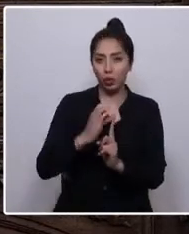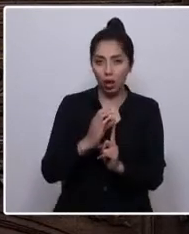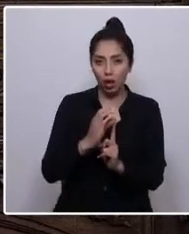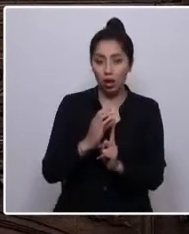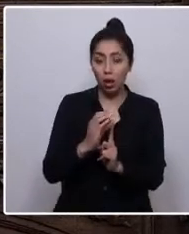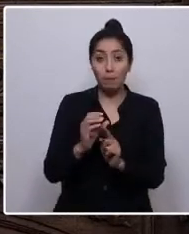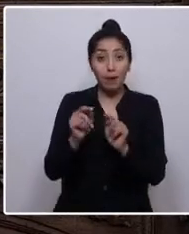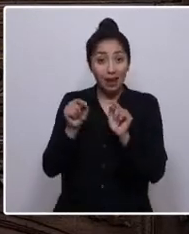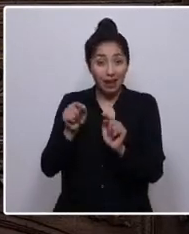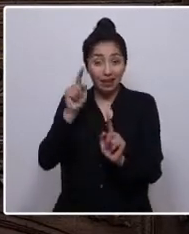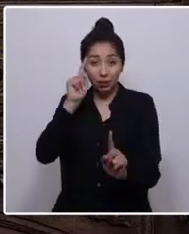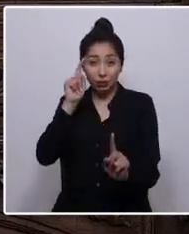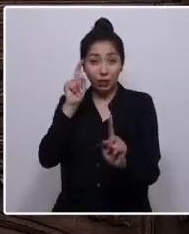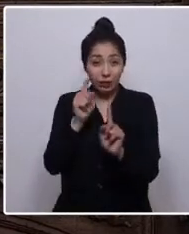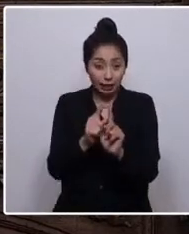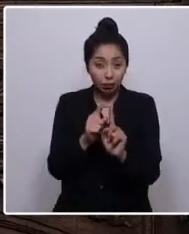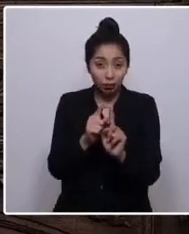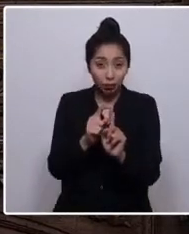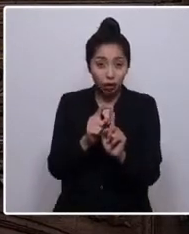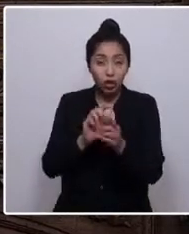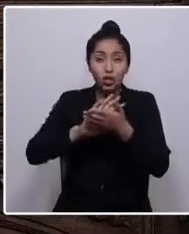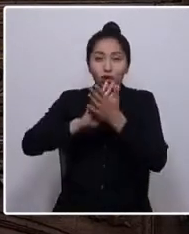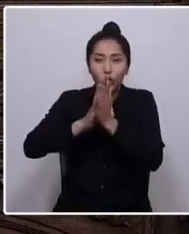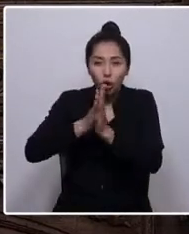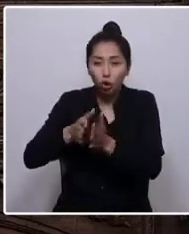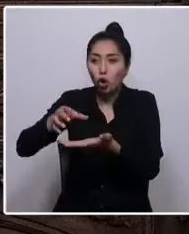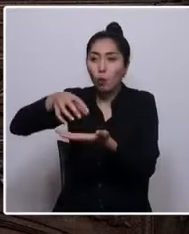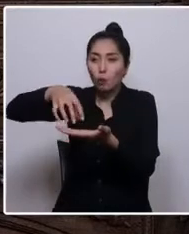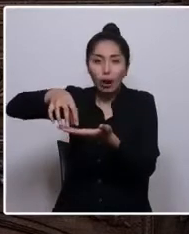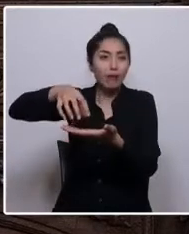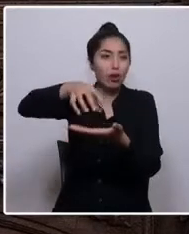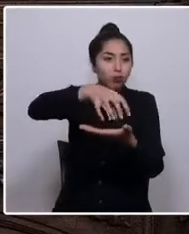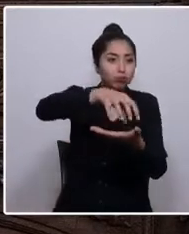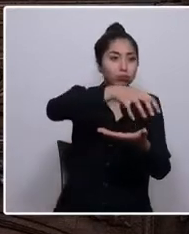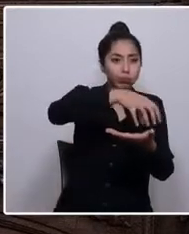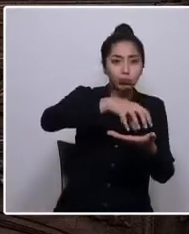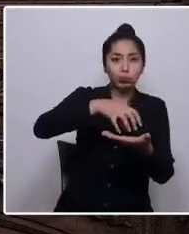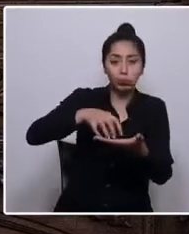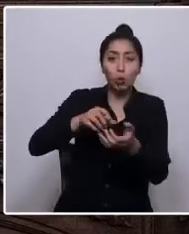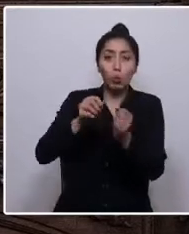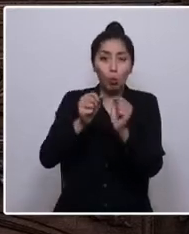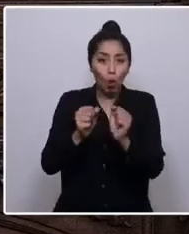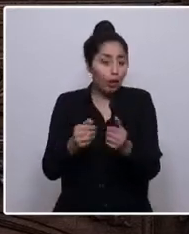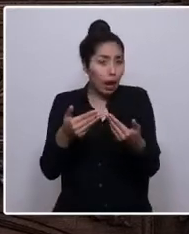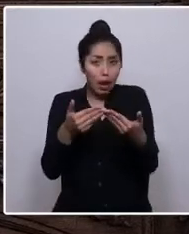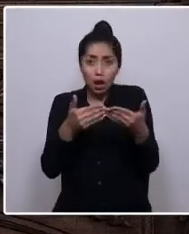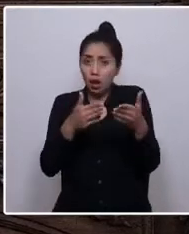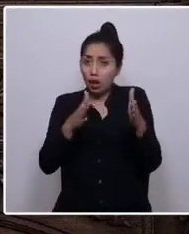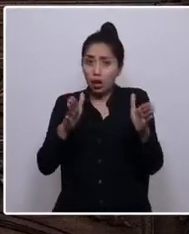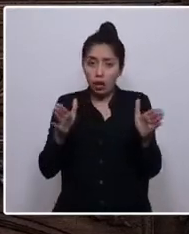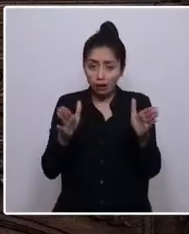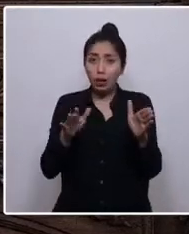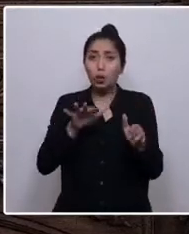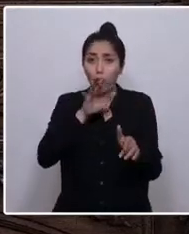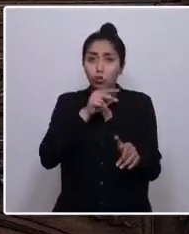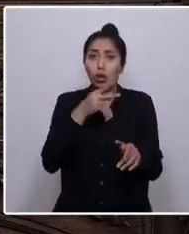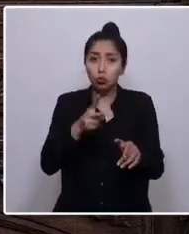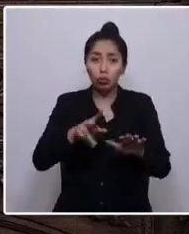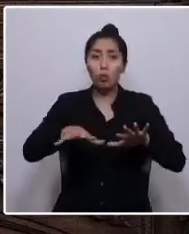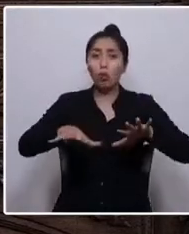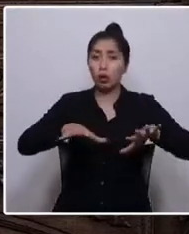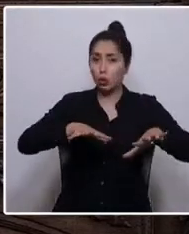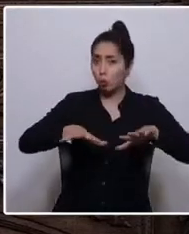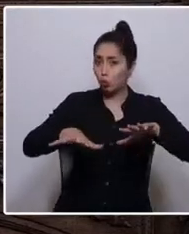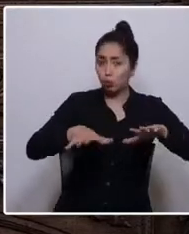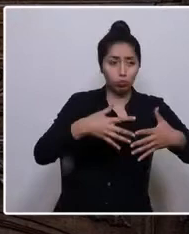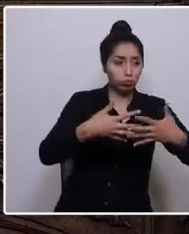fines todos los pueblos pueden disponer libremente de sus riquezas y